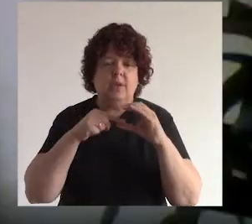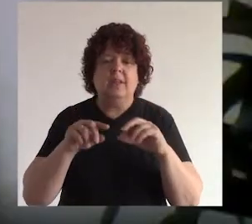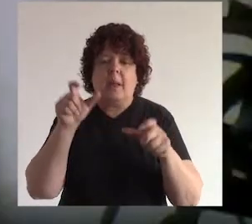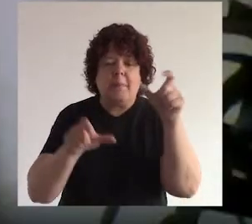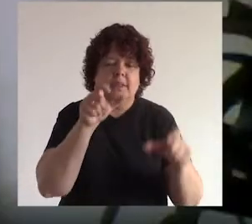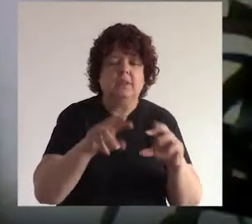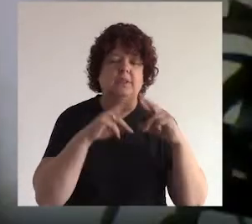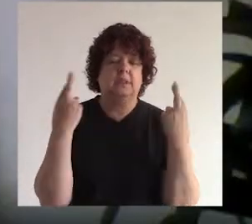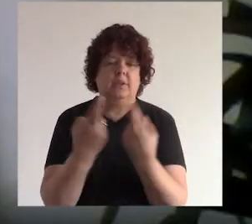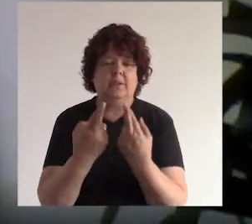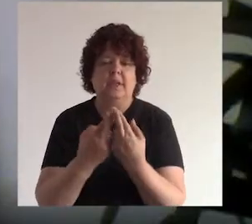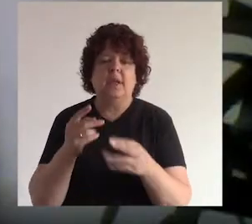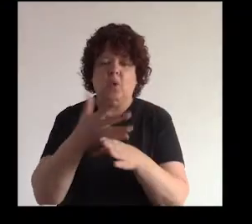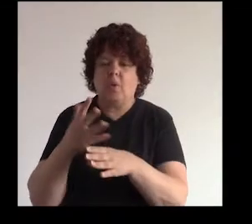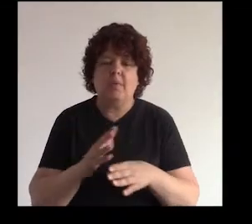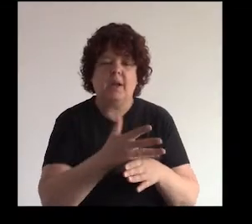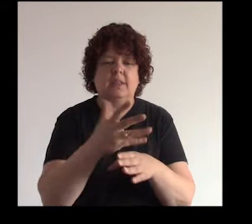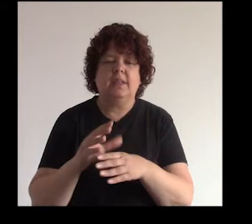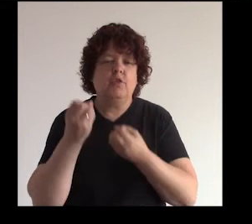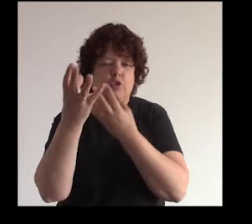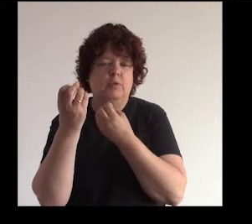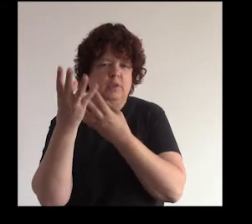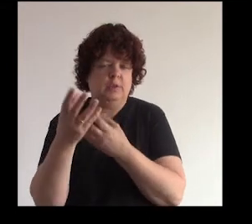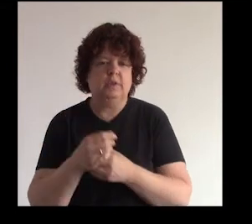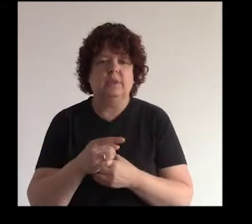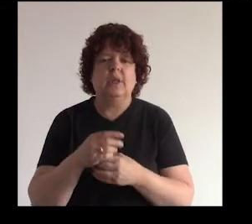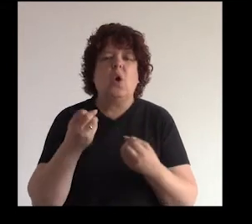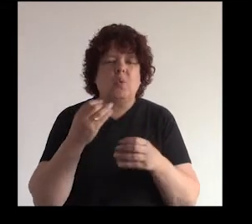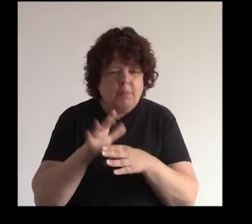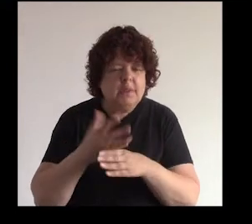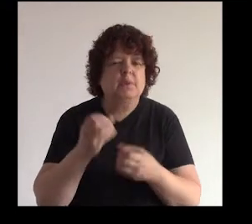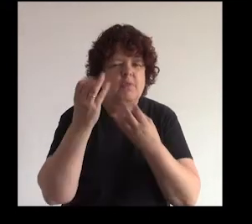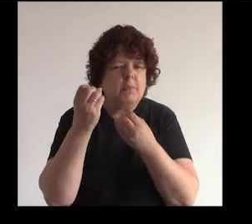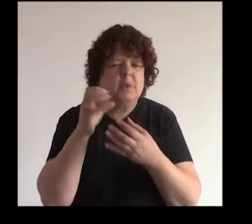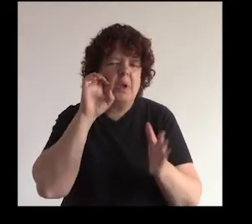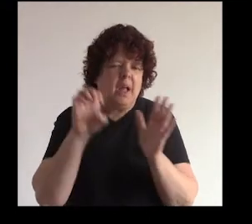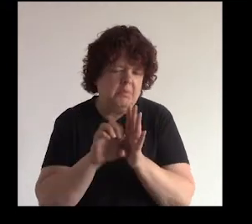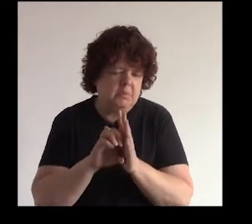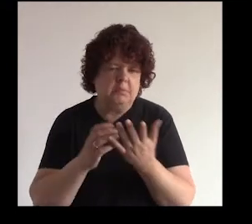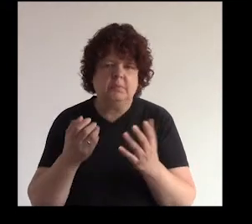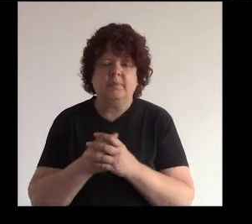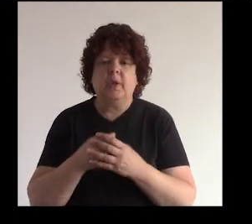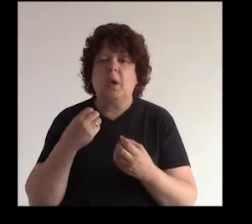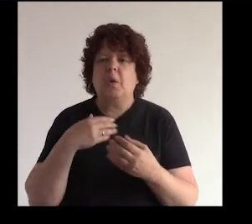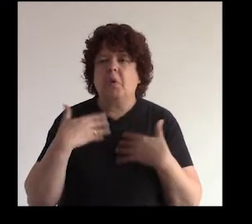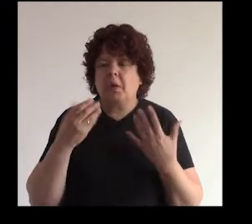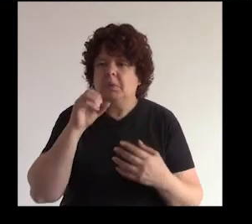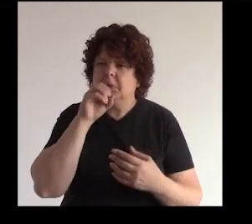las personas se reúnen y mayormente comparten información ¿sí? compartimos información como por ejemplo